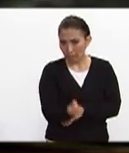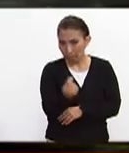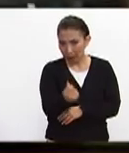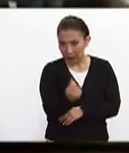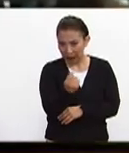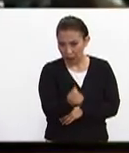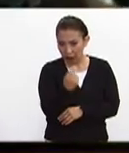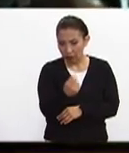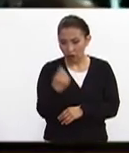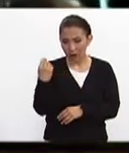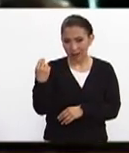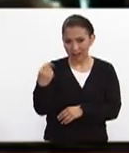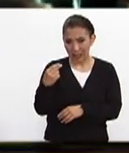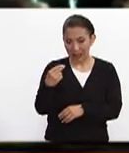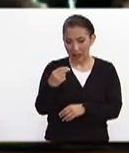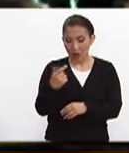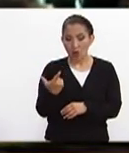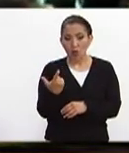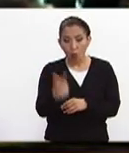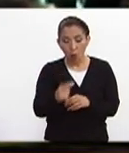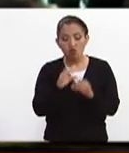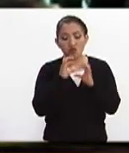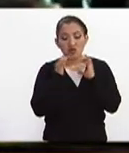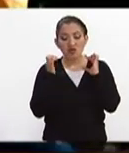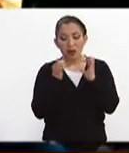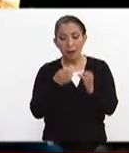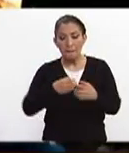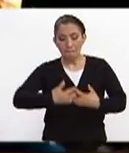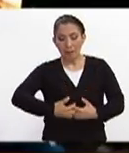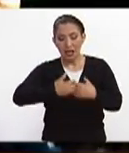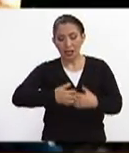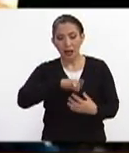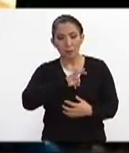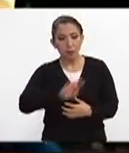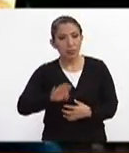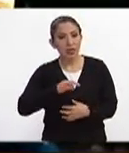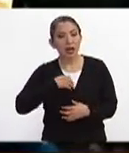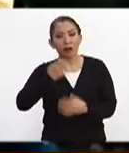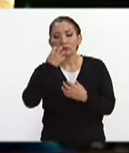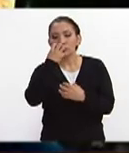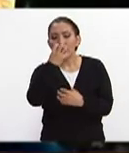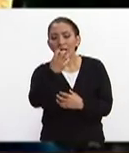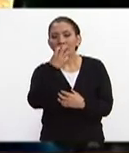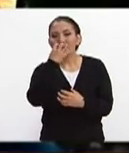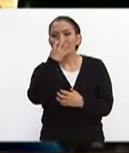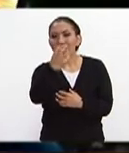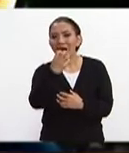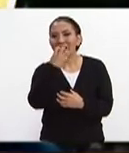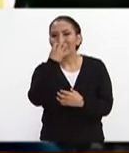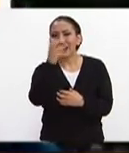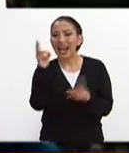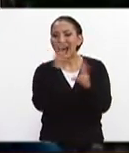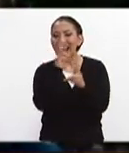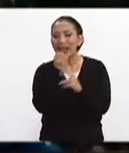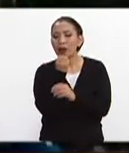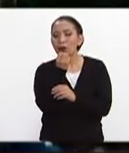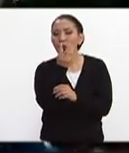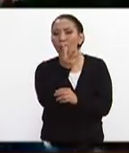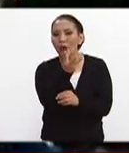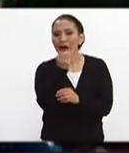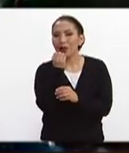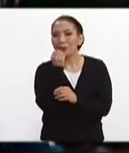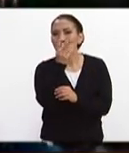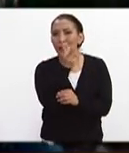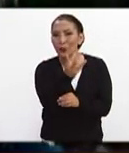tiene un dispositivo que puede que puede identificar el dióxido de carbono uno de lo que una sustancia que